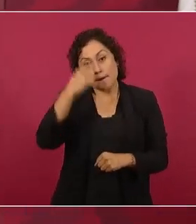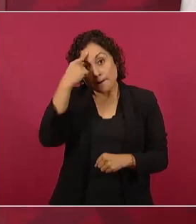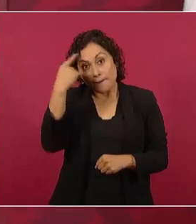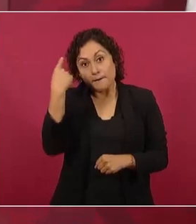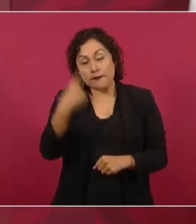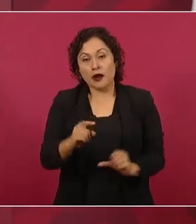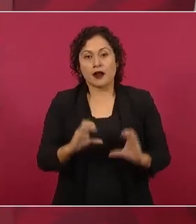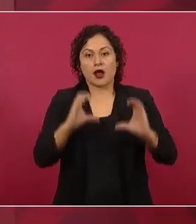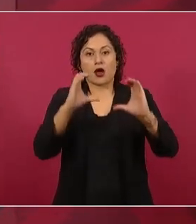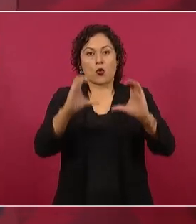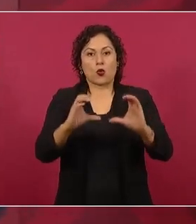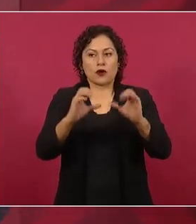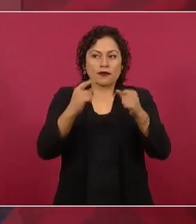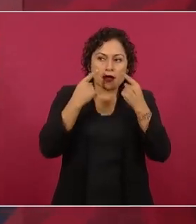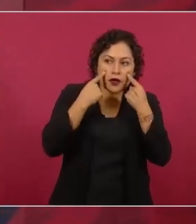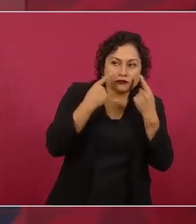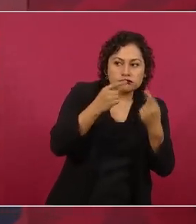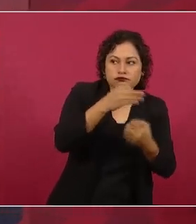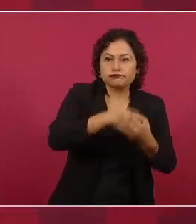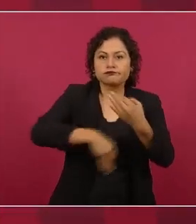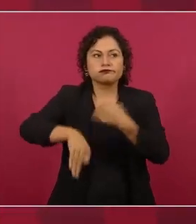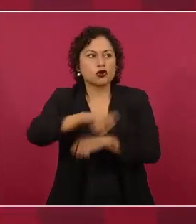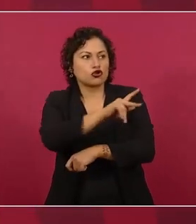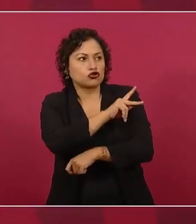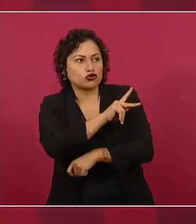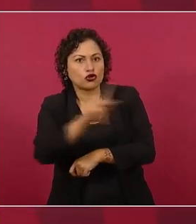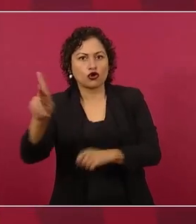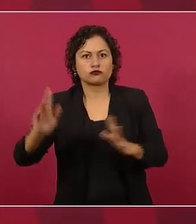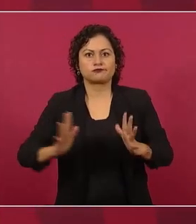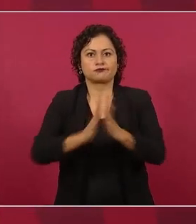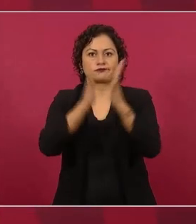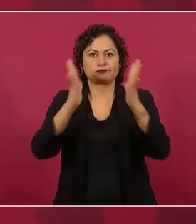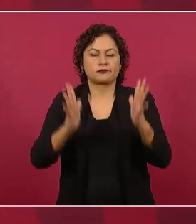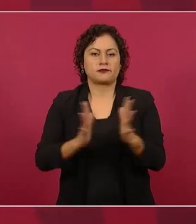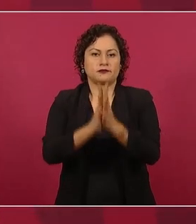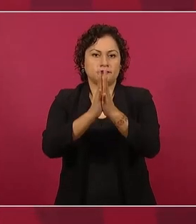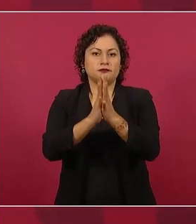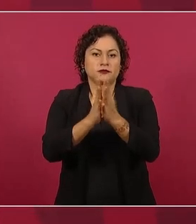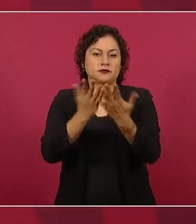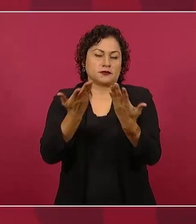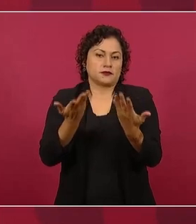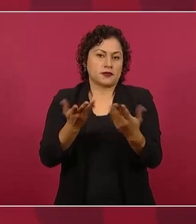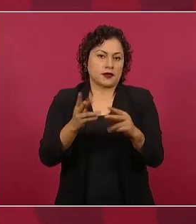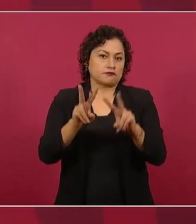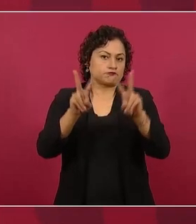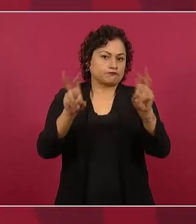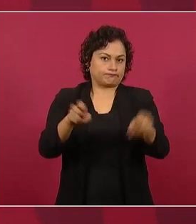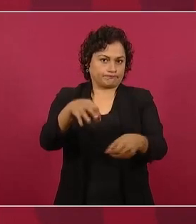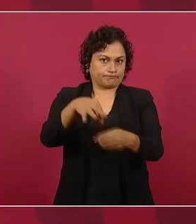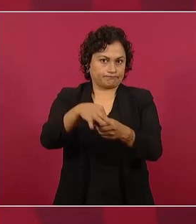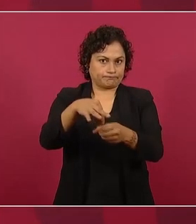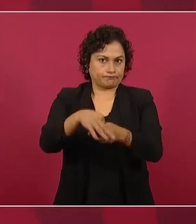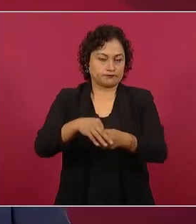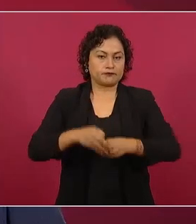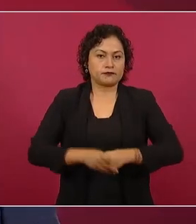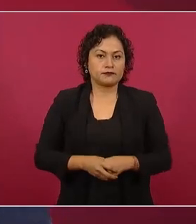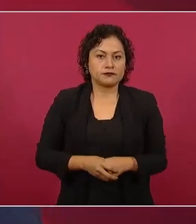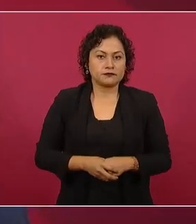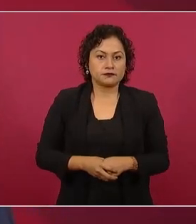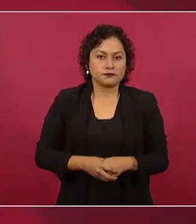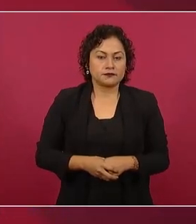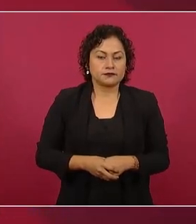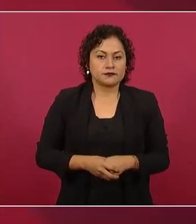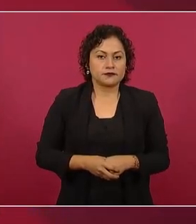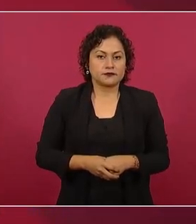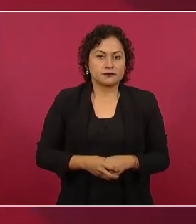en las elecciones y puedan